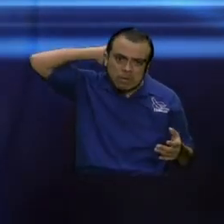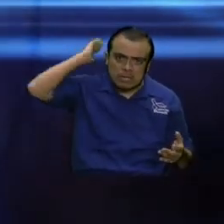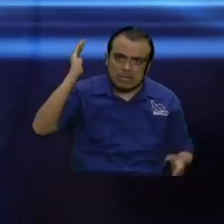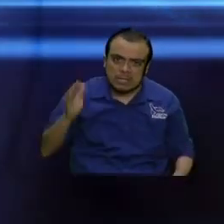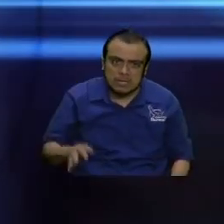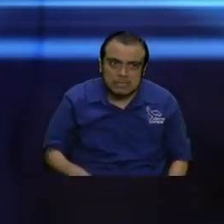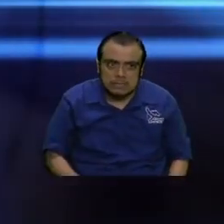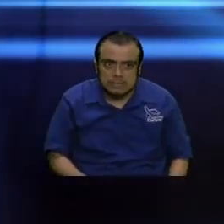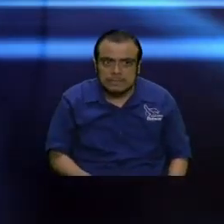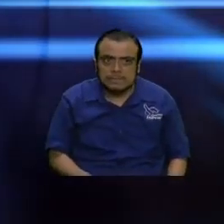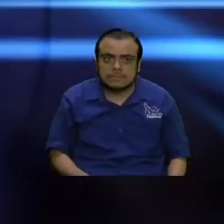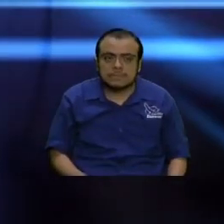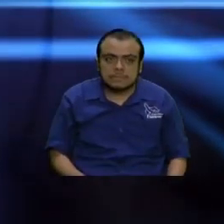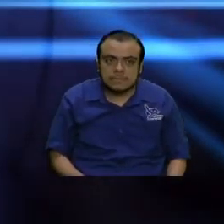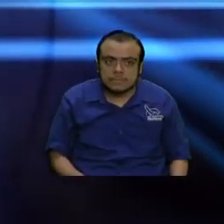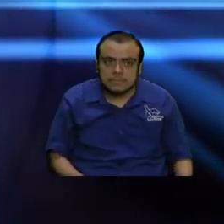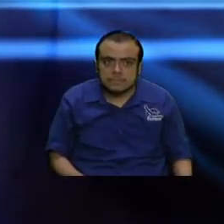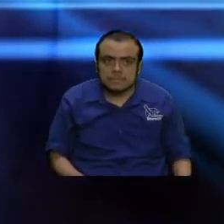del Weather Channel